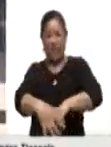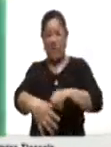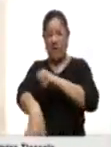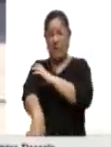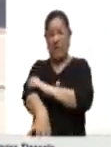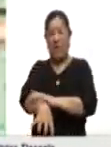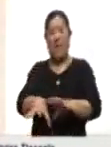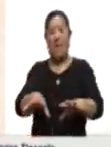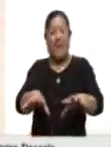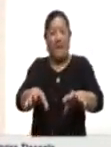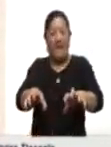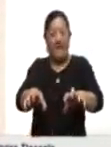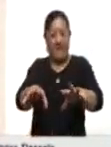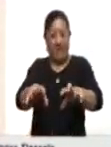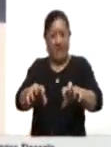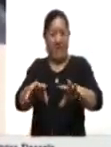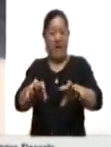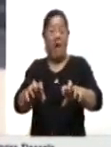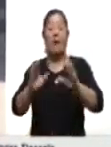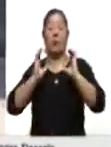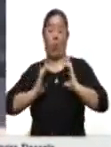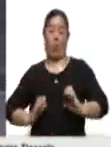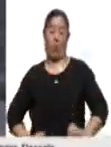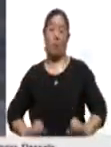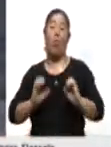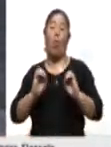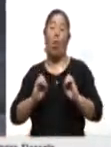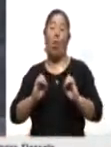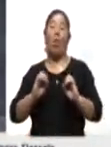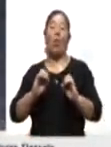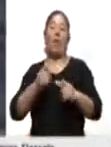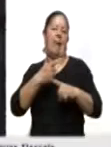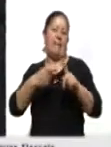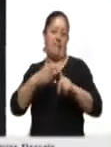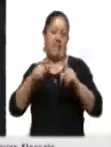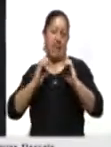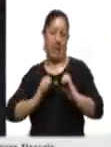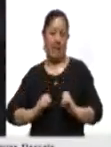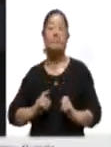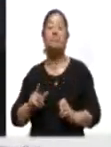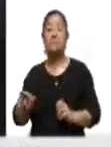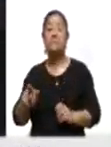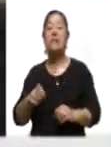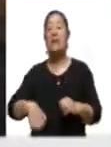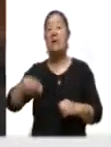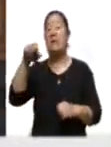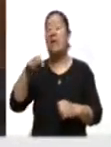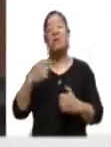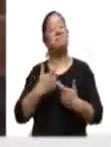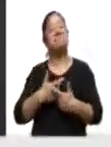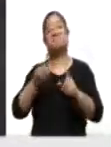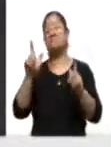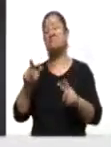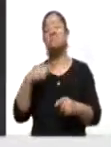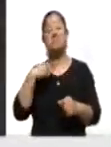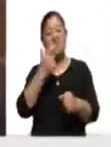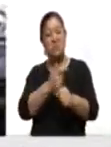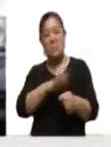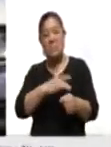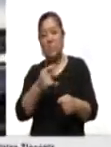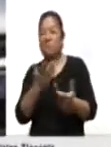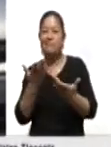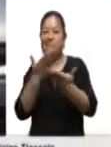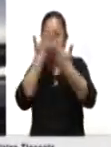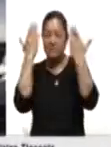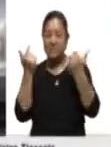una parte del cuerpo o la totalidad del mismo. La epilepsia puede presentarse a cualquier edad e incluso sin una causa identificable. De ahí la importancia de la